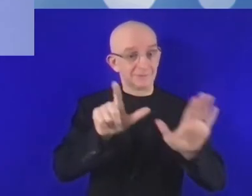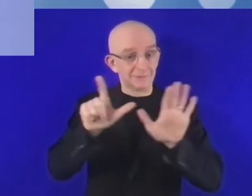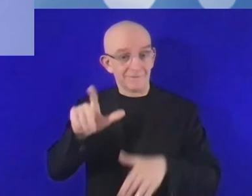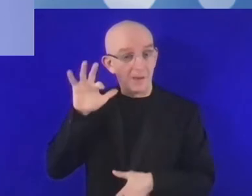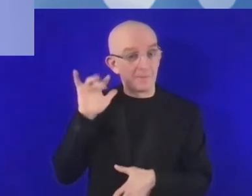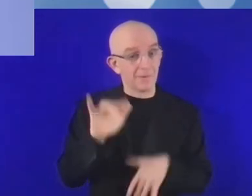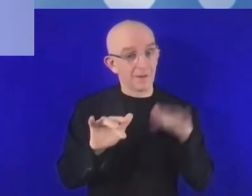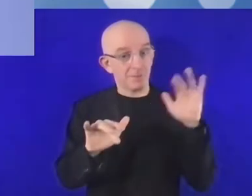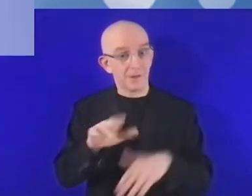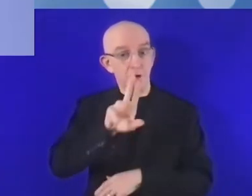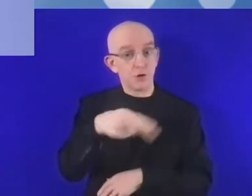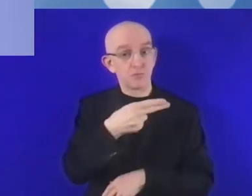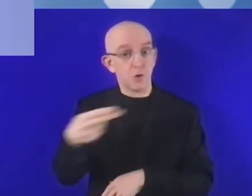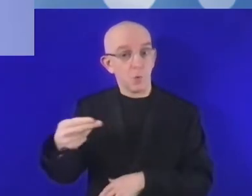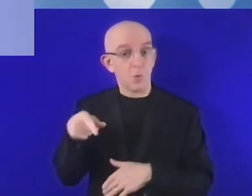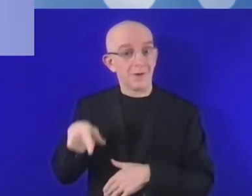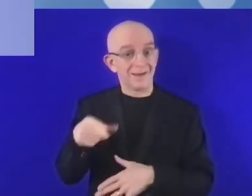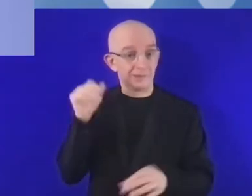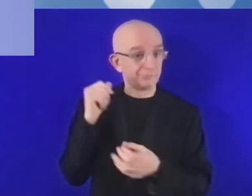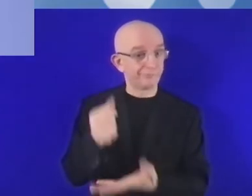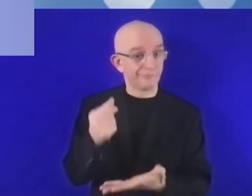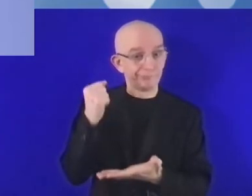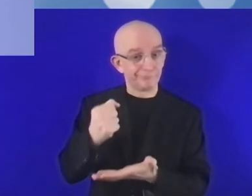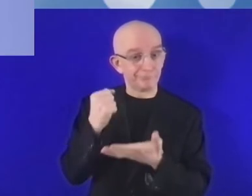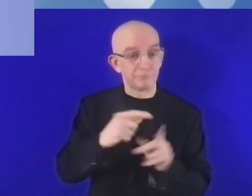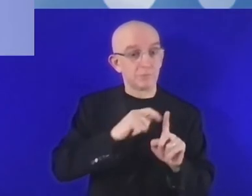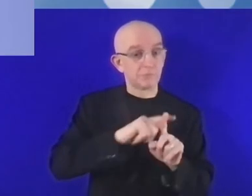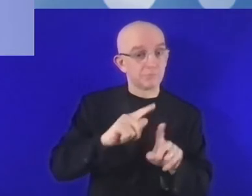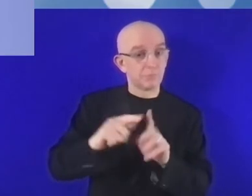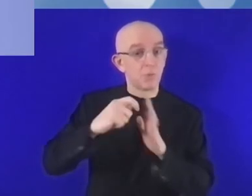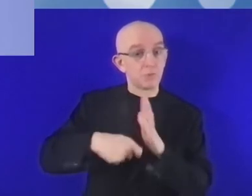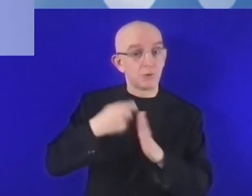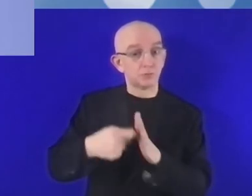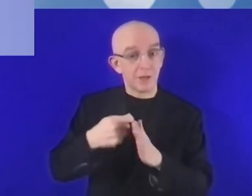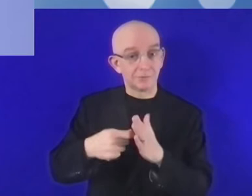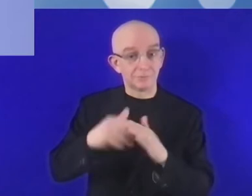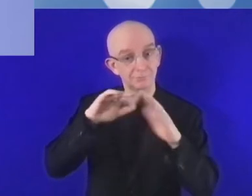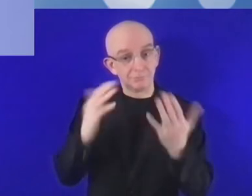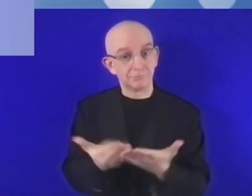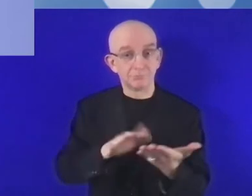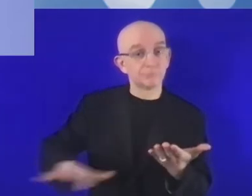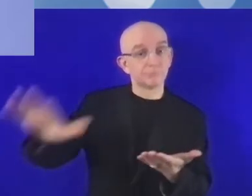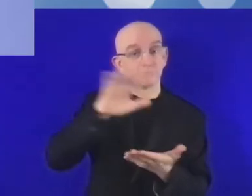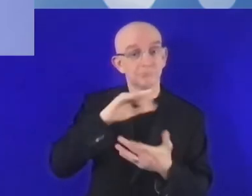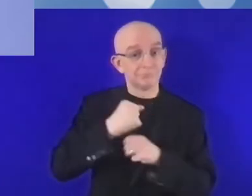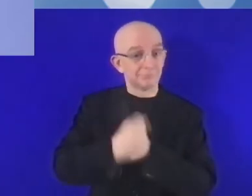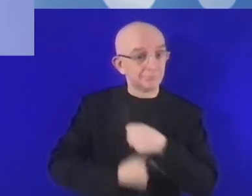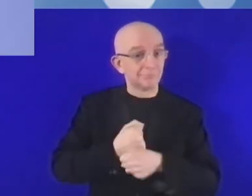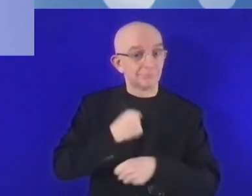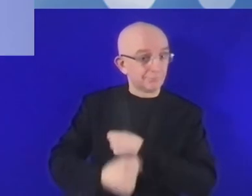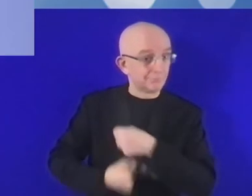de la digitalización. Estamos hablando sobre unas inversiones de 77 mil millones de euros todos los años.